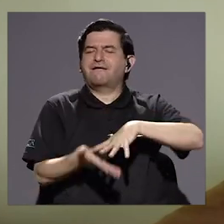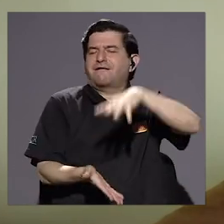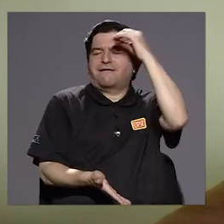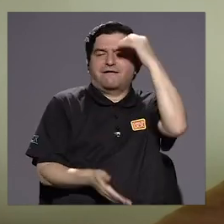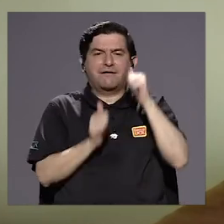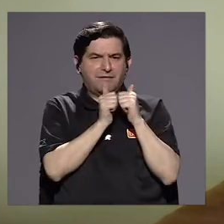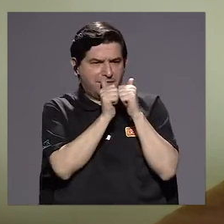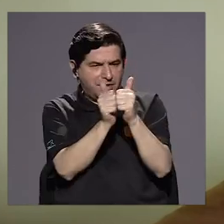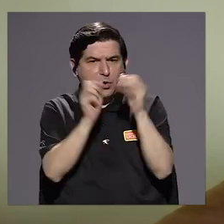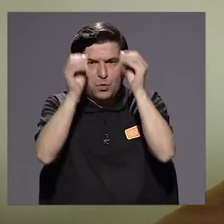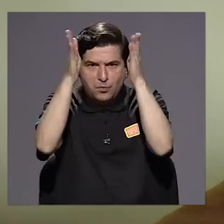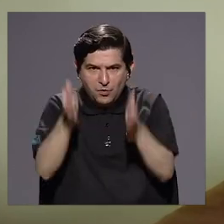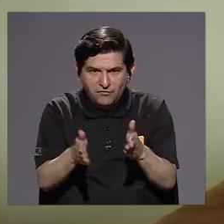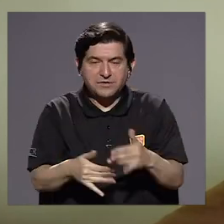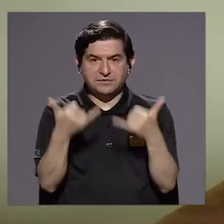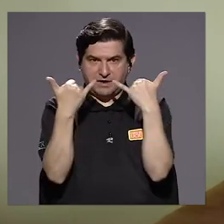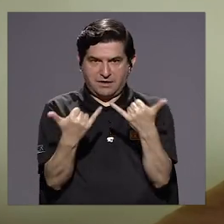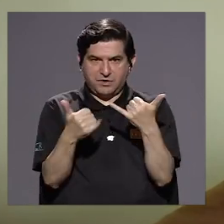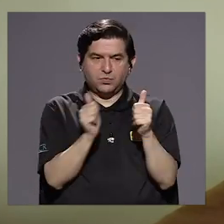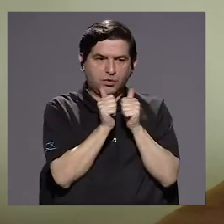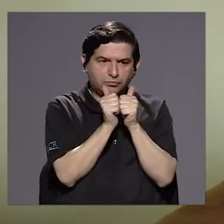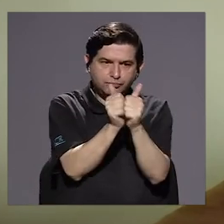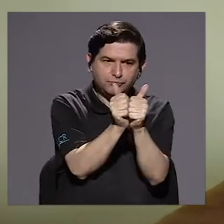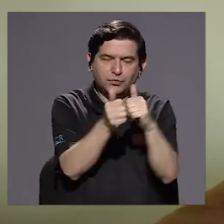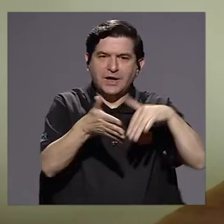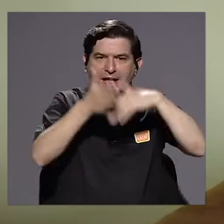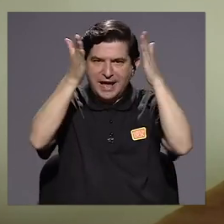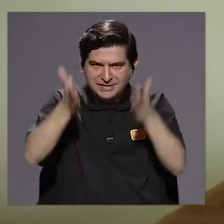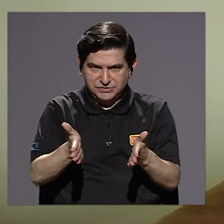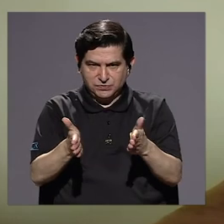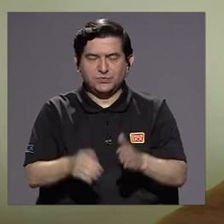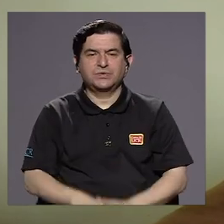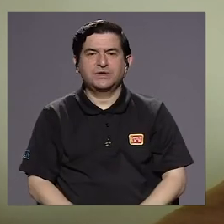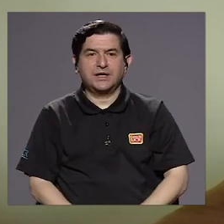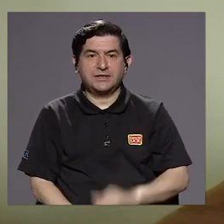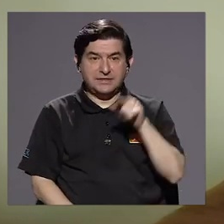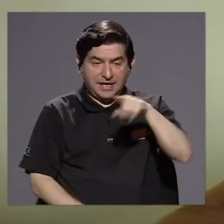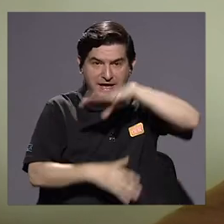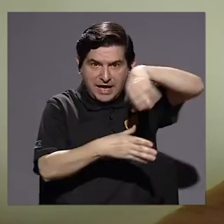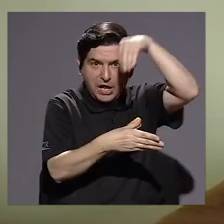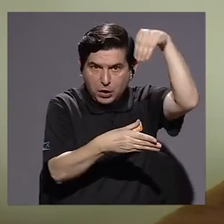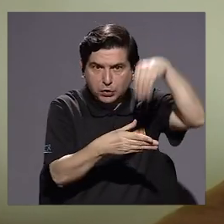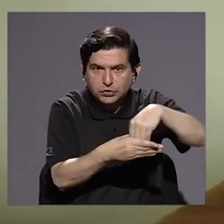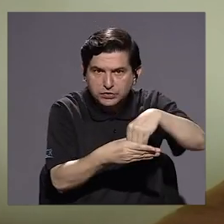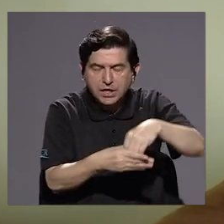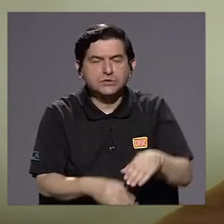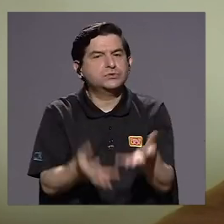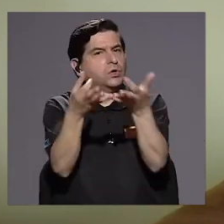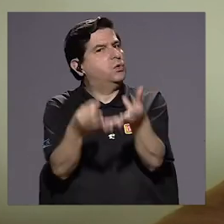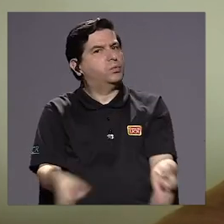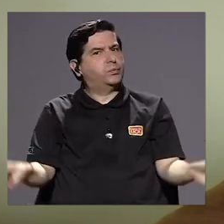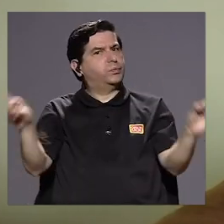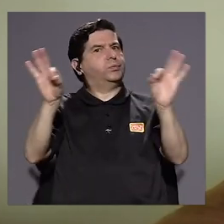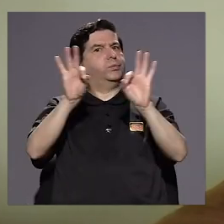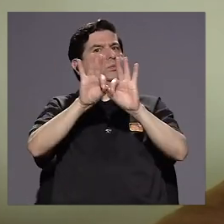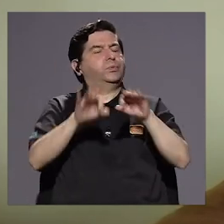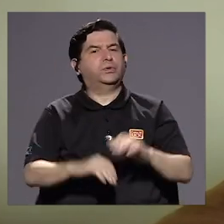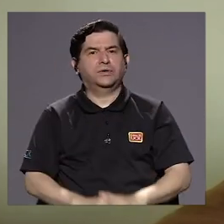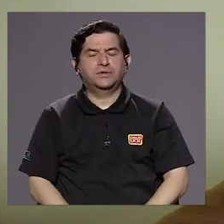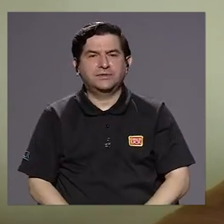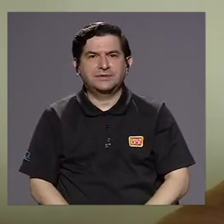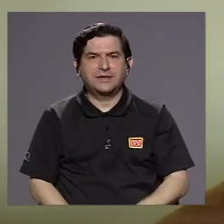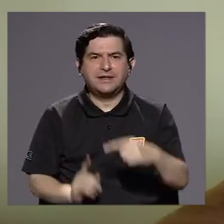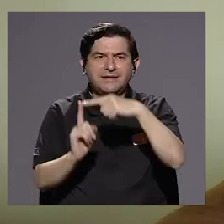acompañamiento que hace el docente en ese momento al estudiante y a familia, por ende, en ese contexto, ha sido muy importante, solo